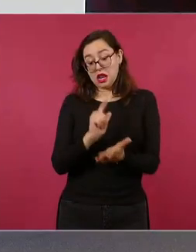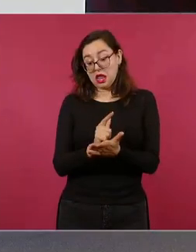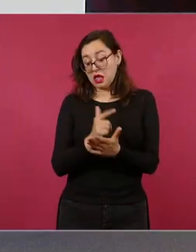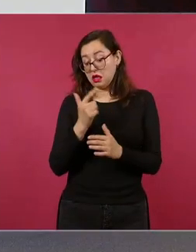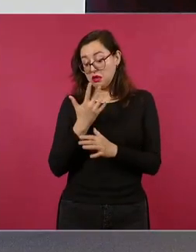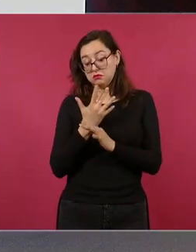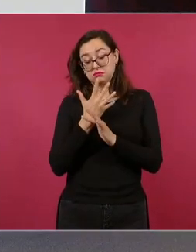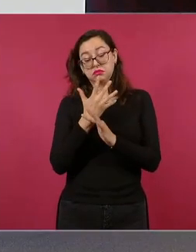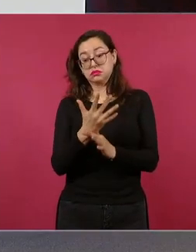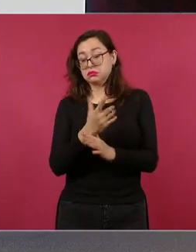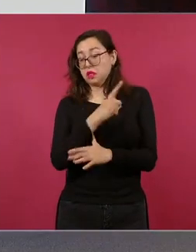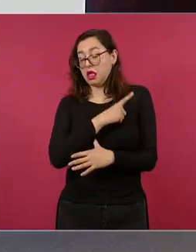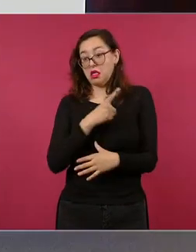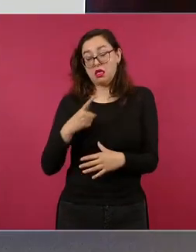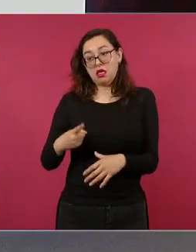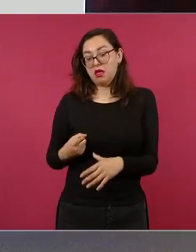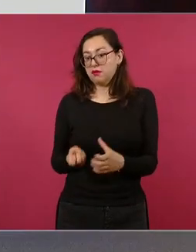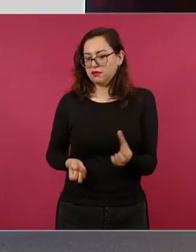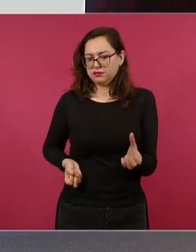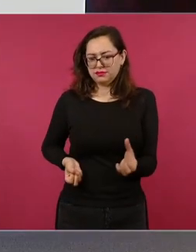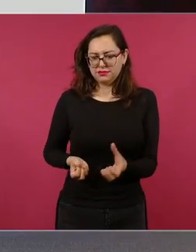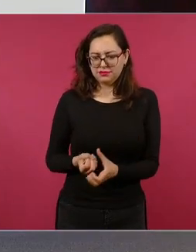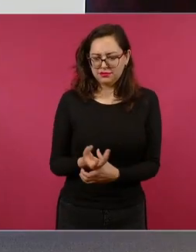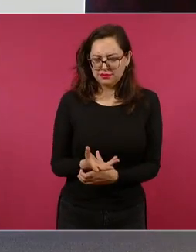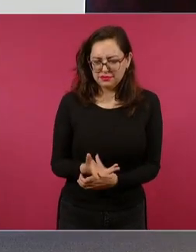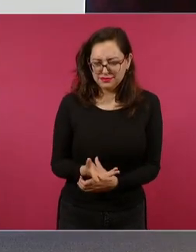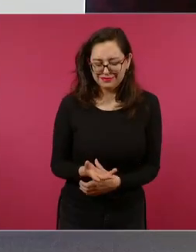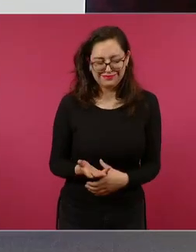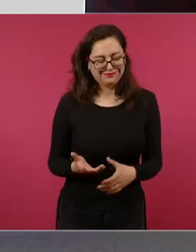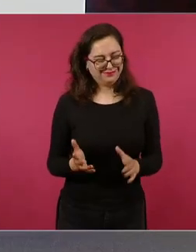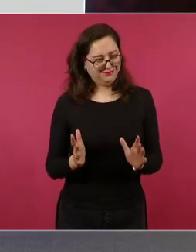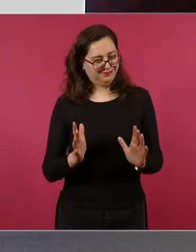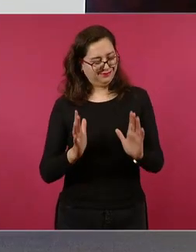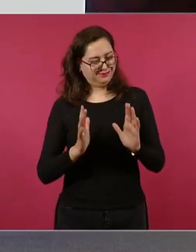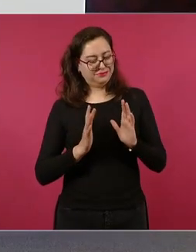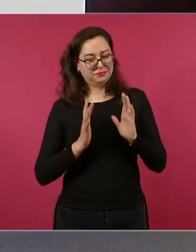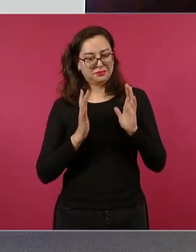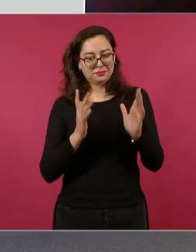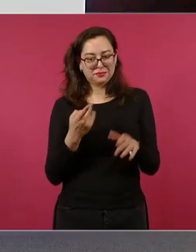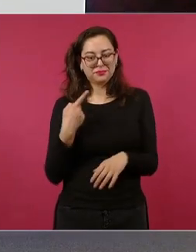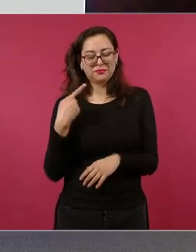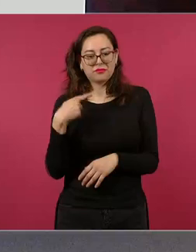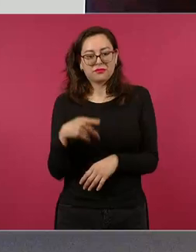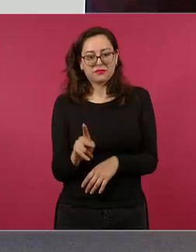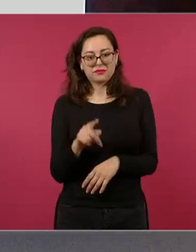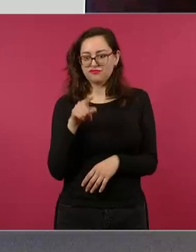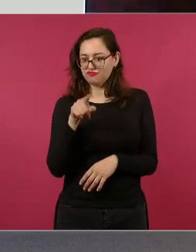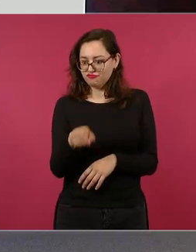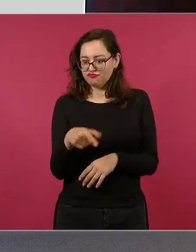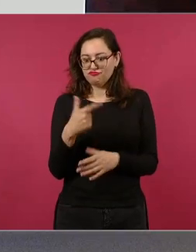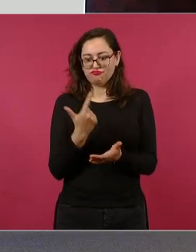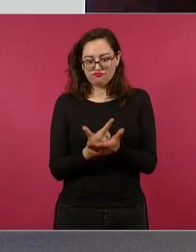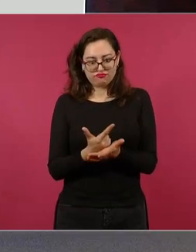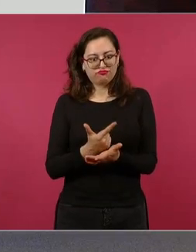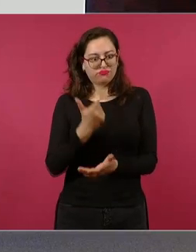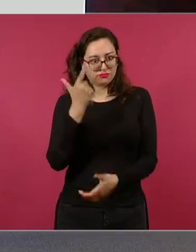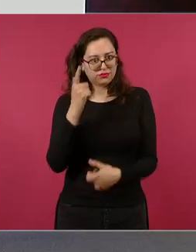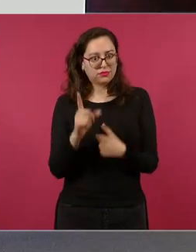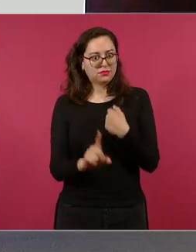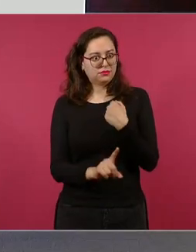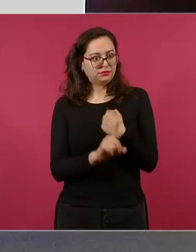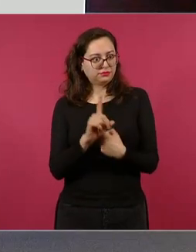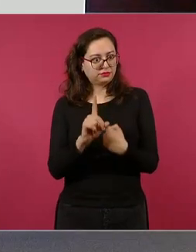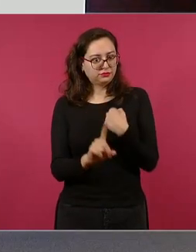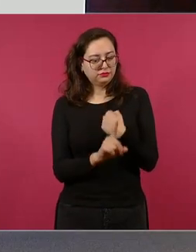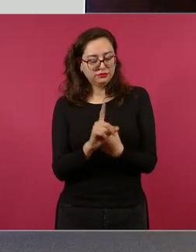Lo anterior, cuando la imposición de la prisión preventiva se justifique por peligro de obstaculización de la